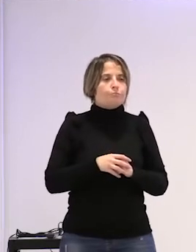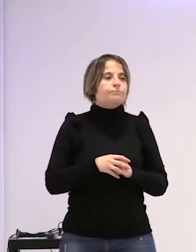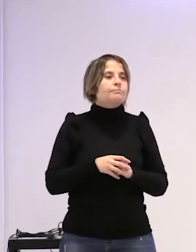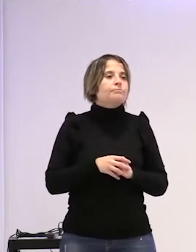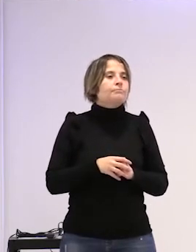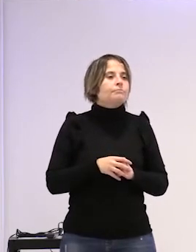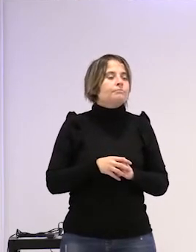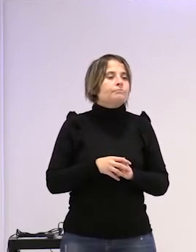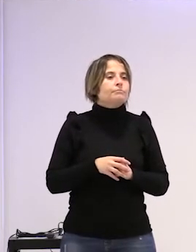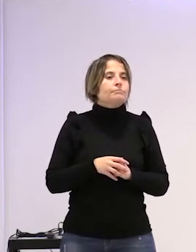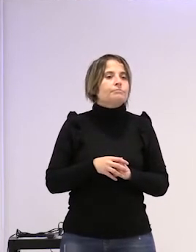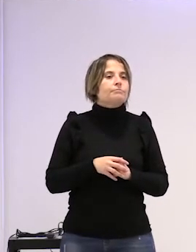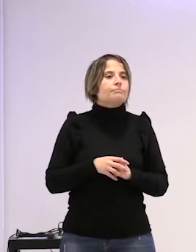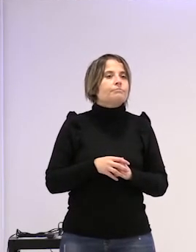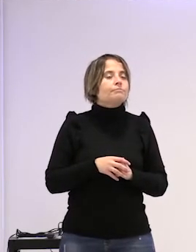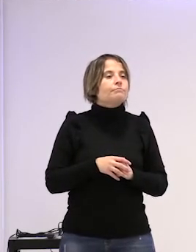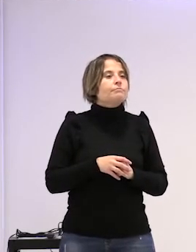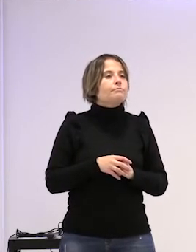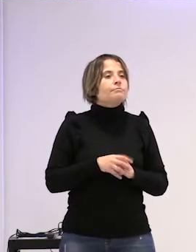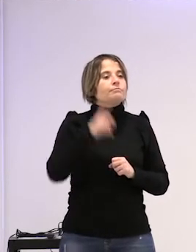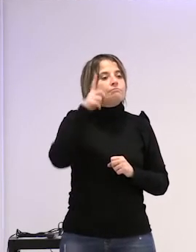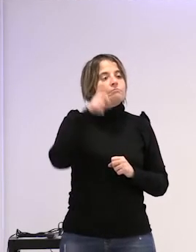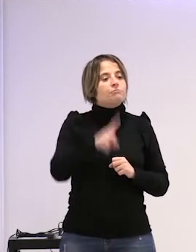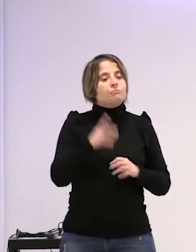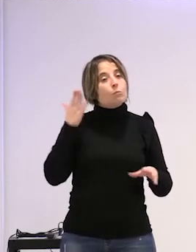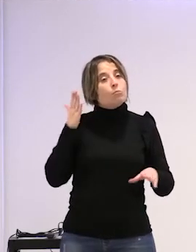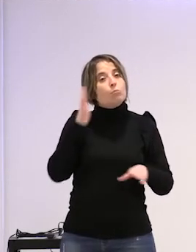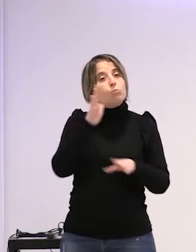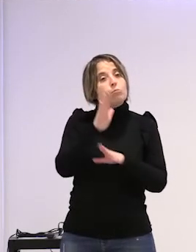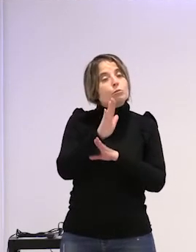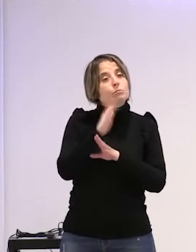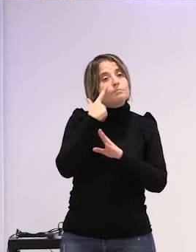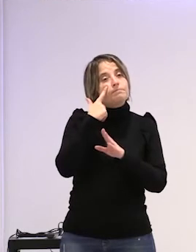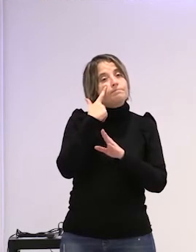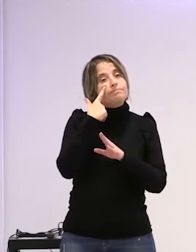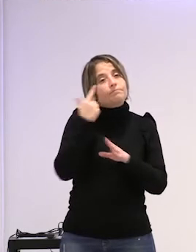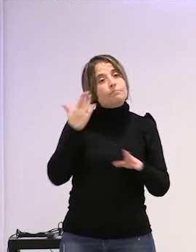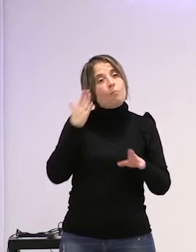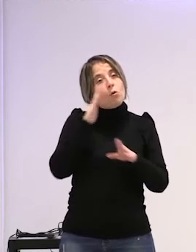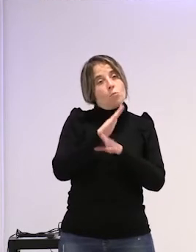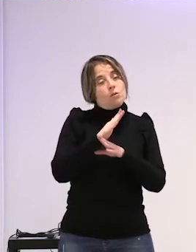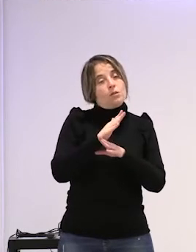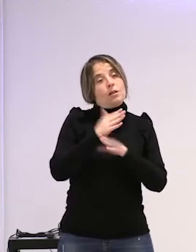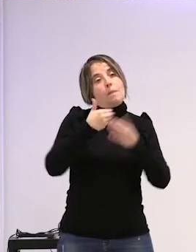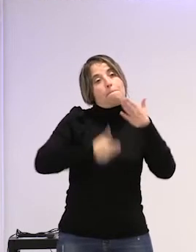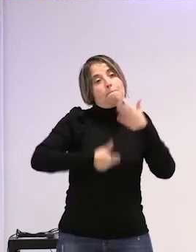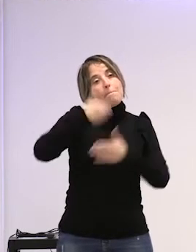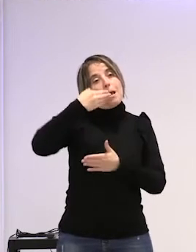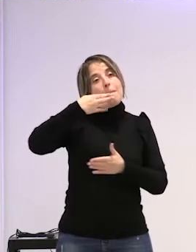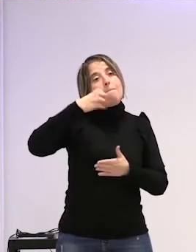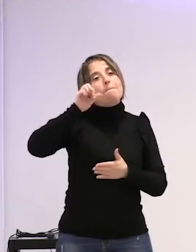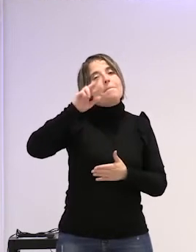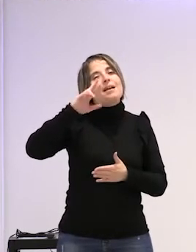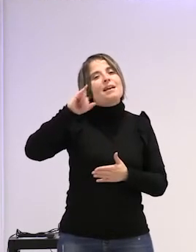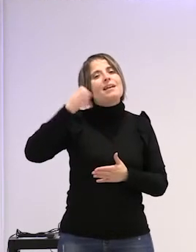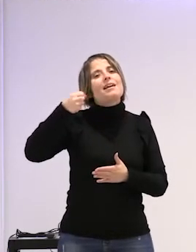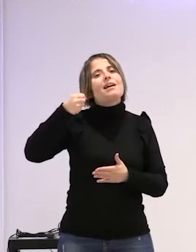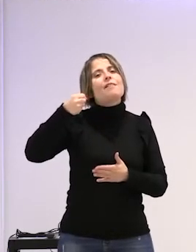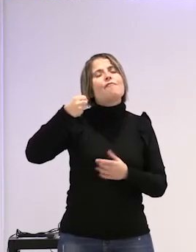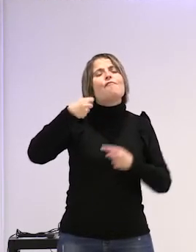que también yo planteo en el artículo de Berría es ¿qué pasa con la familia?